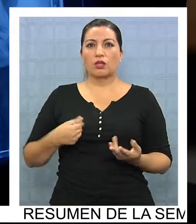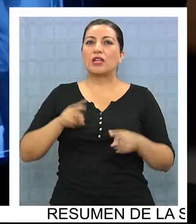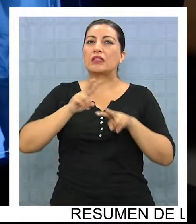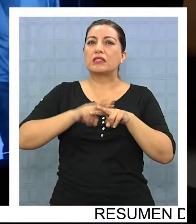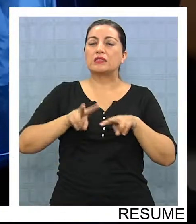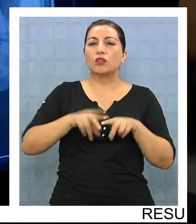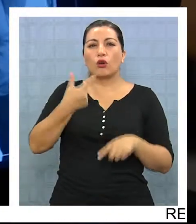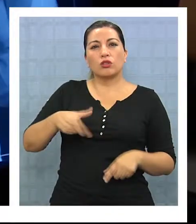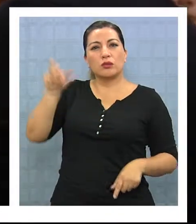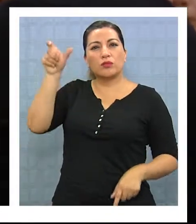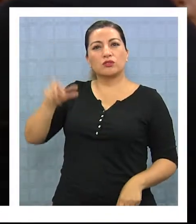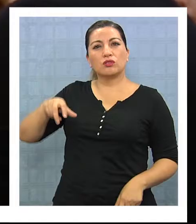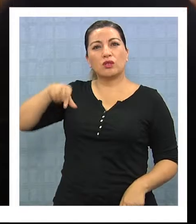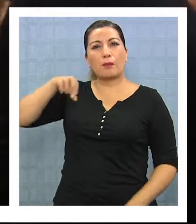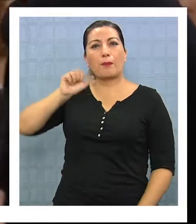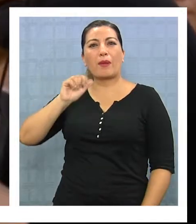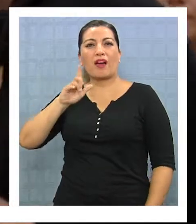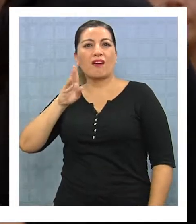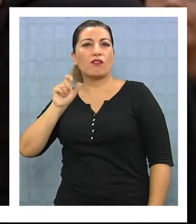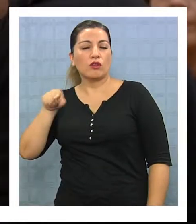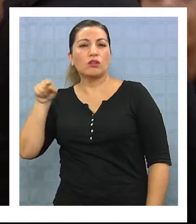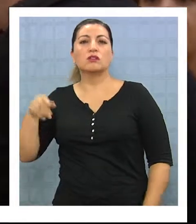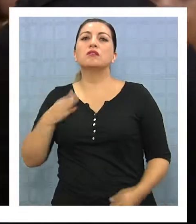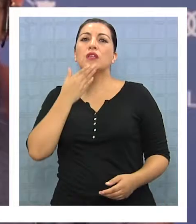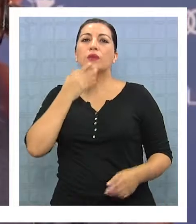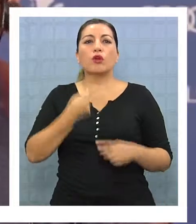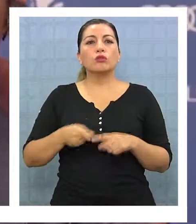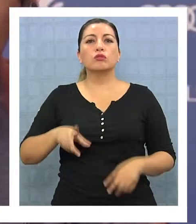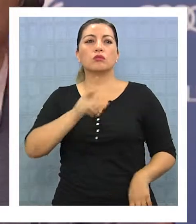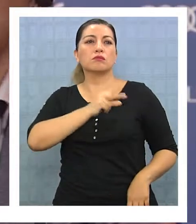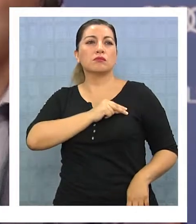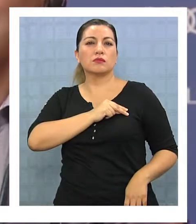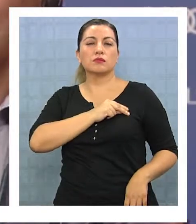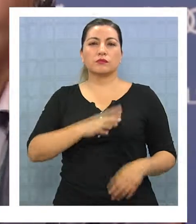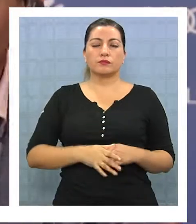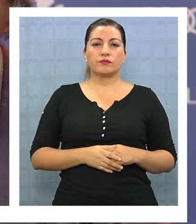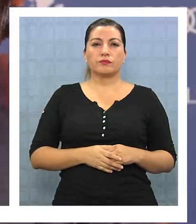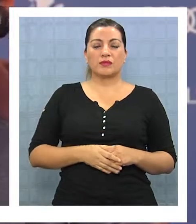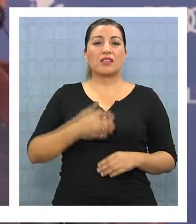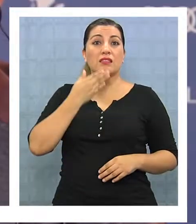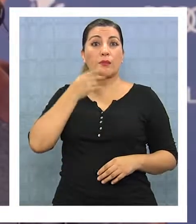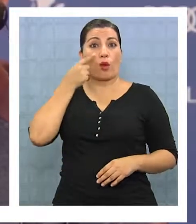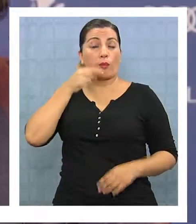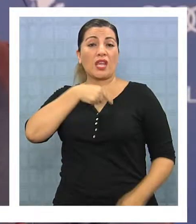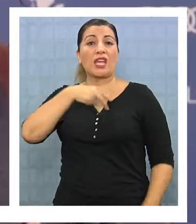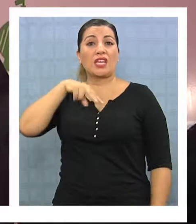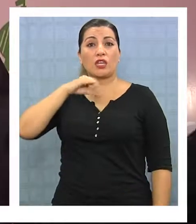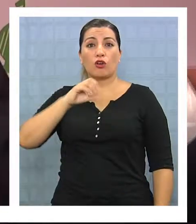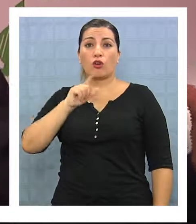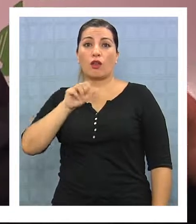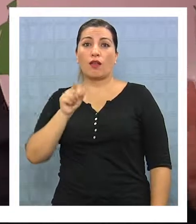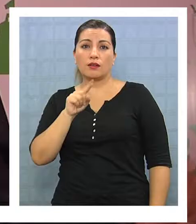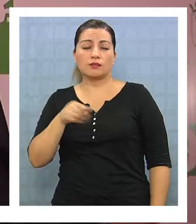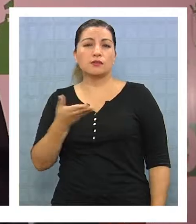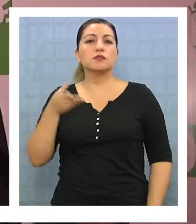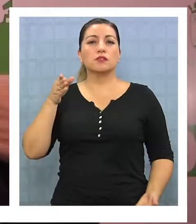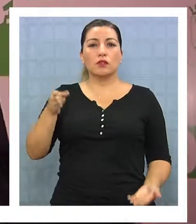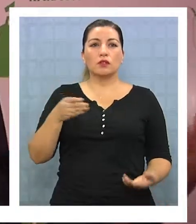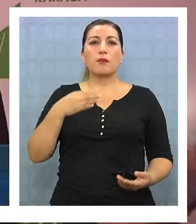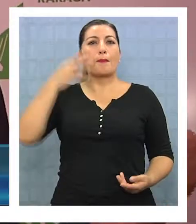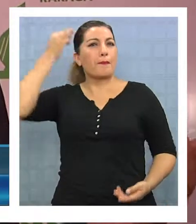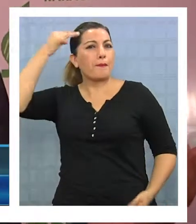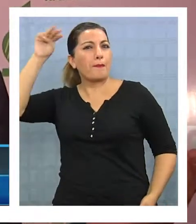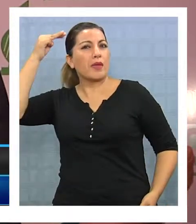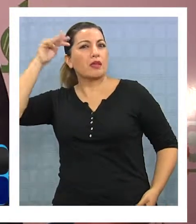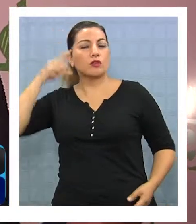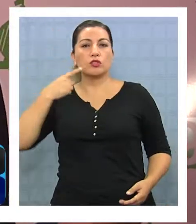Larraín, ahora Sebastián Lelio en Berlín, que se ganó un premio, el Nicolás López también que está coproduciendo con México. Es